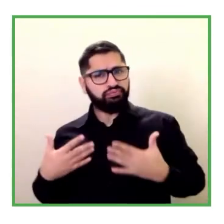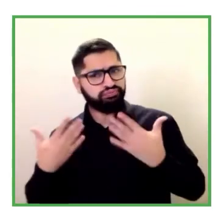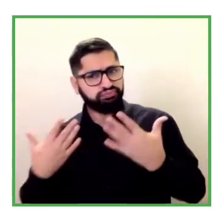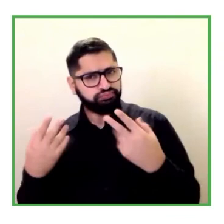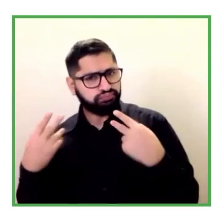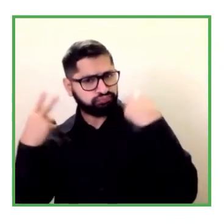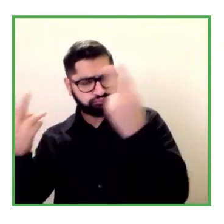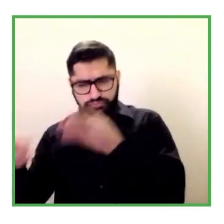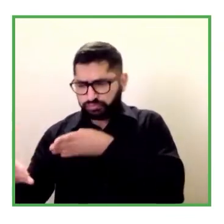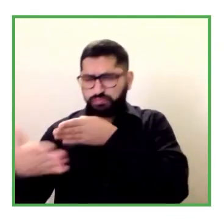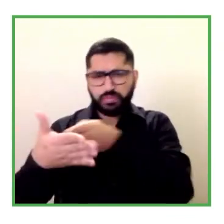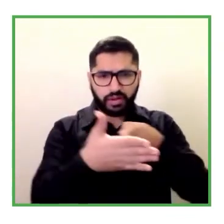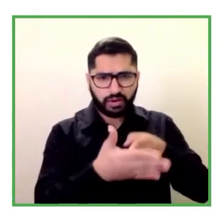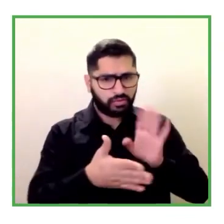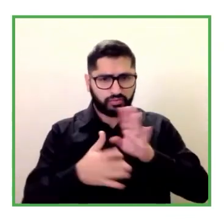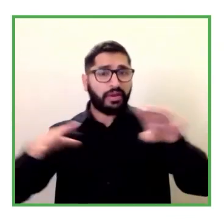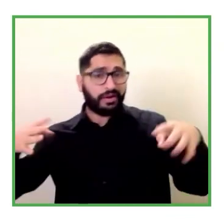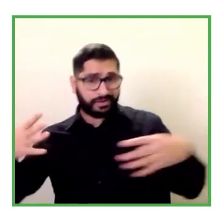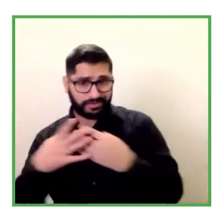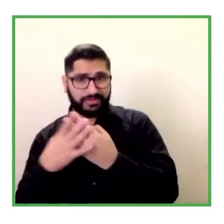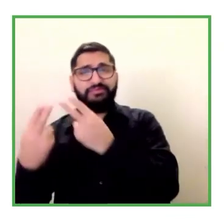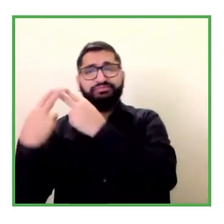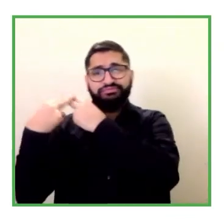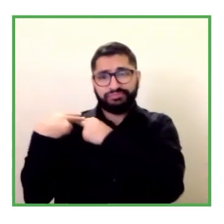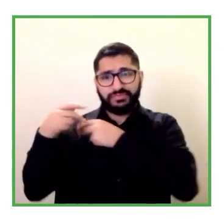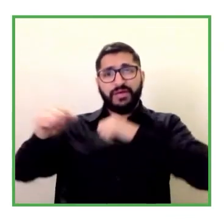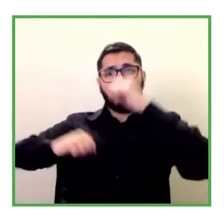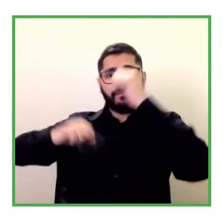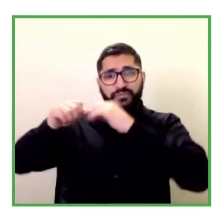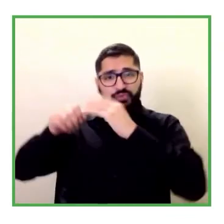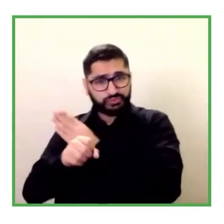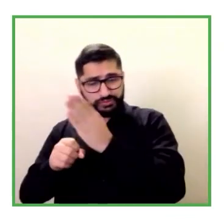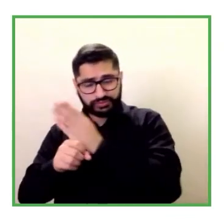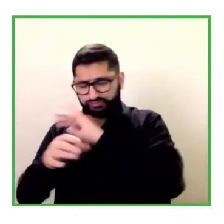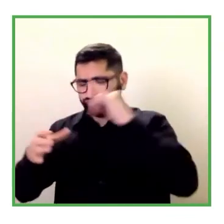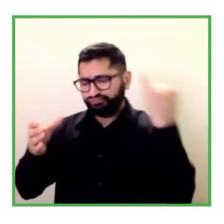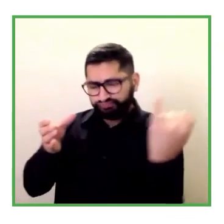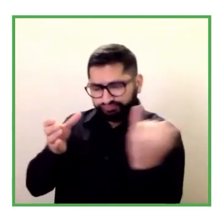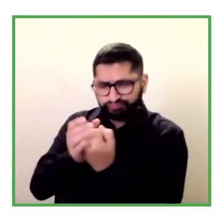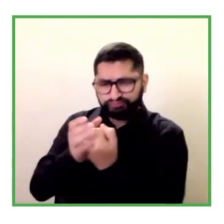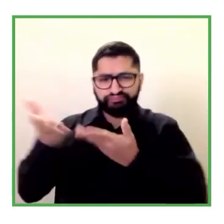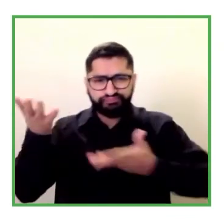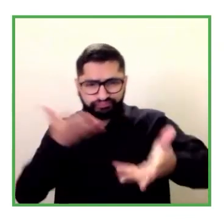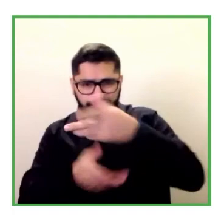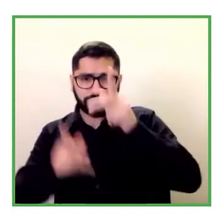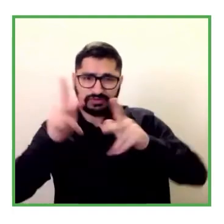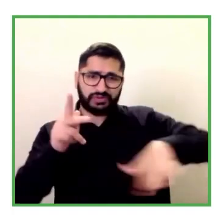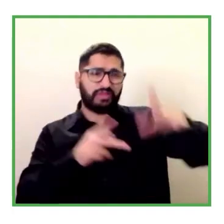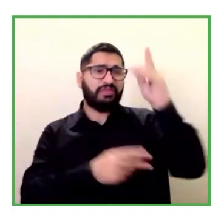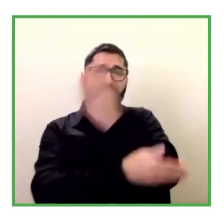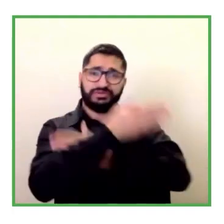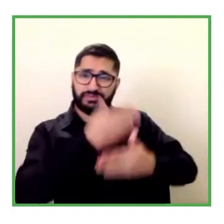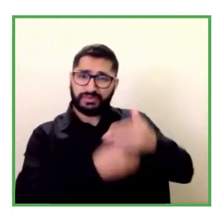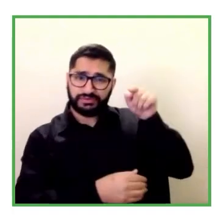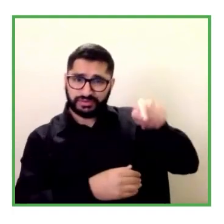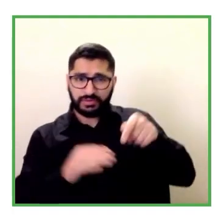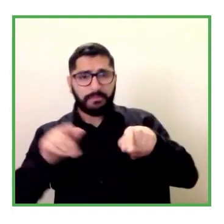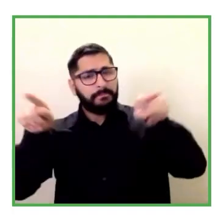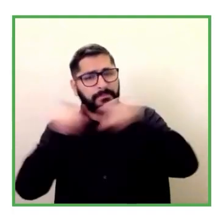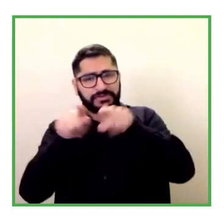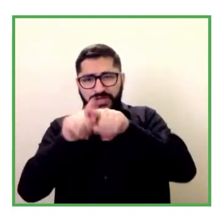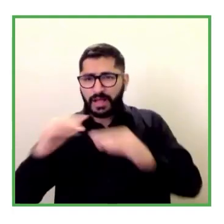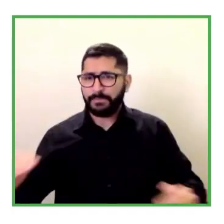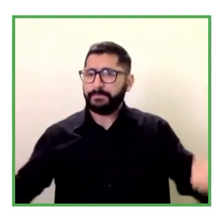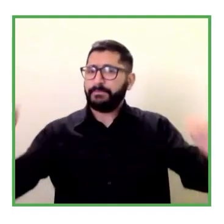con las comunidades de personas con discapacidad con nuestros mismos trabajadores con discapacidad en el mismo nivel en que las empresas como organización se vinculan con